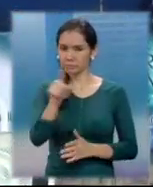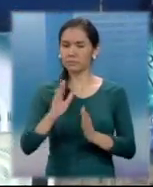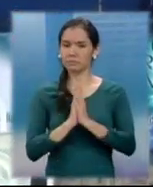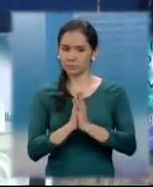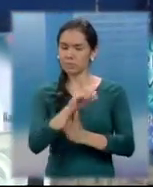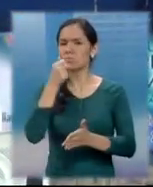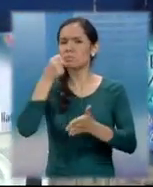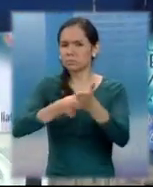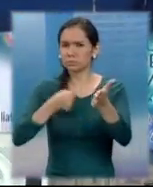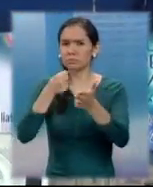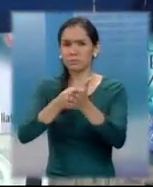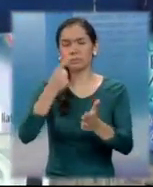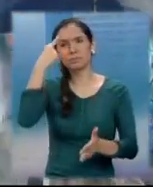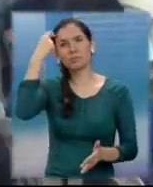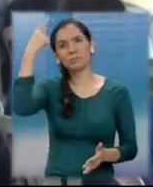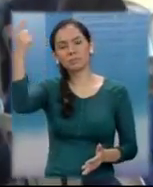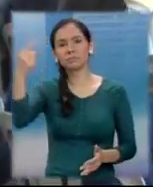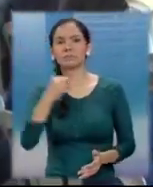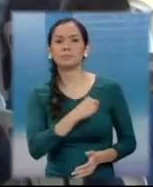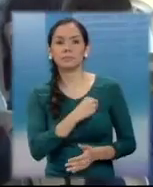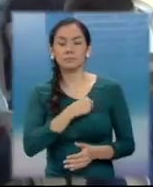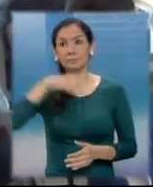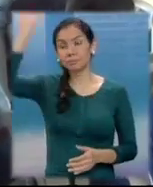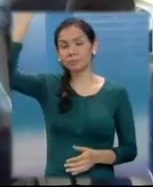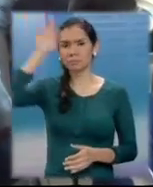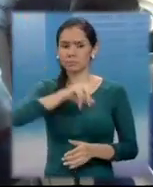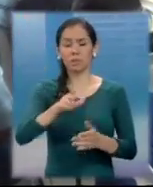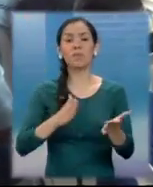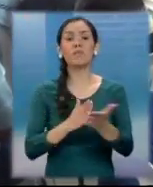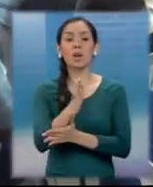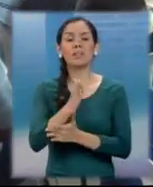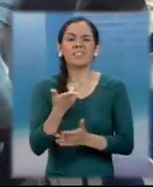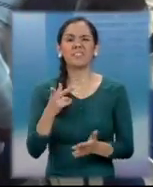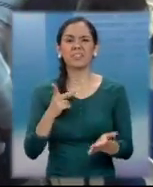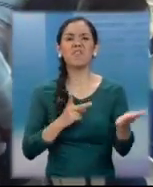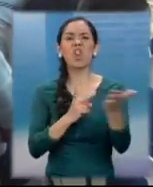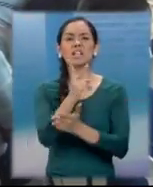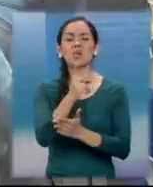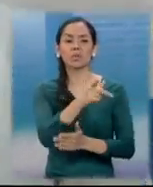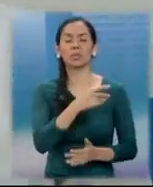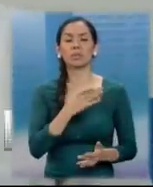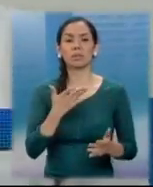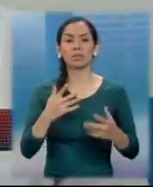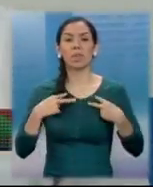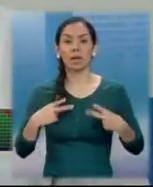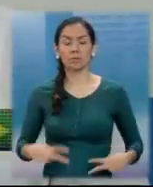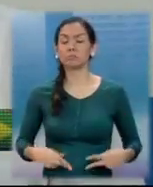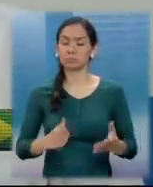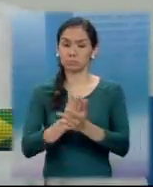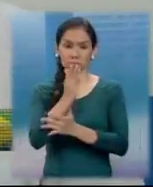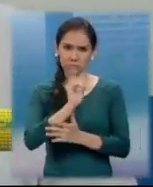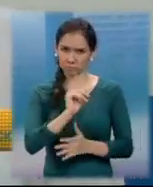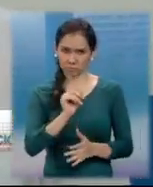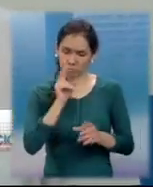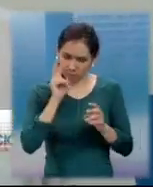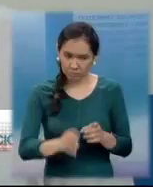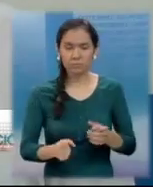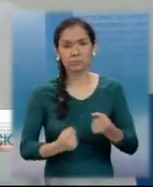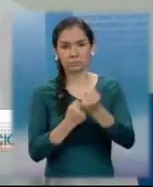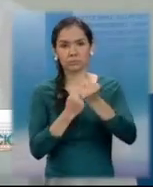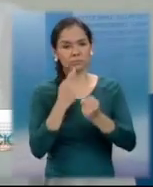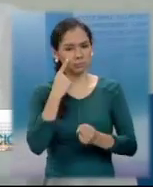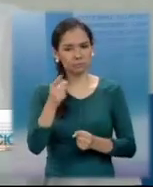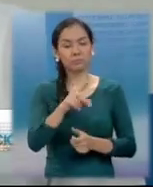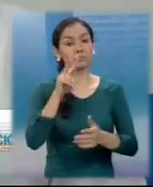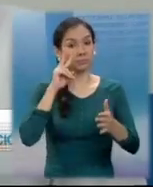que sean luchadoras por alcanzar sus sueños, sin permitir que sean violados sus derechos. Cursos que se dieron nos permiten que los profesores tengan una mejor visión.